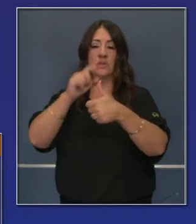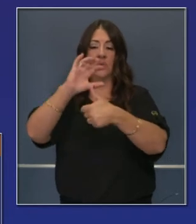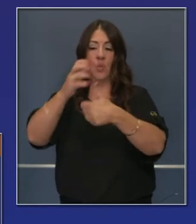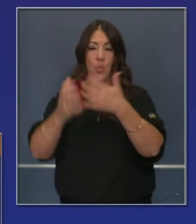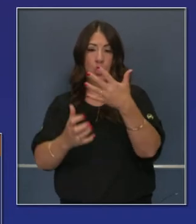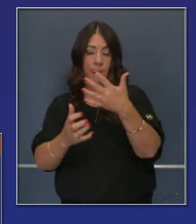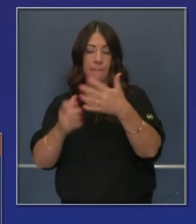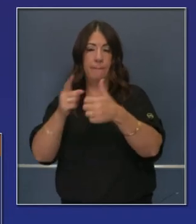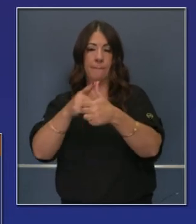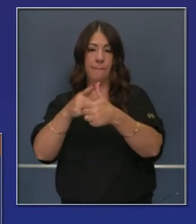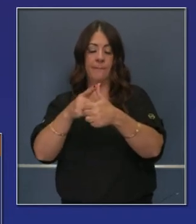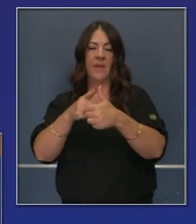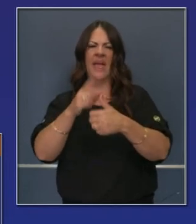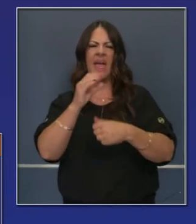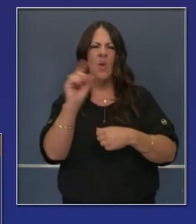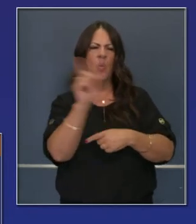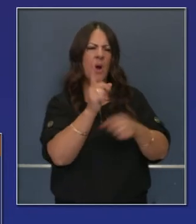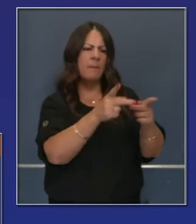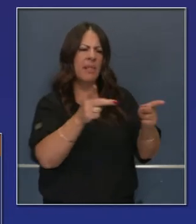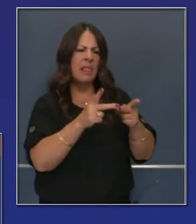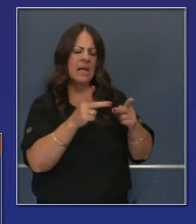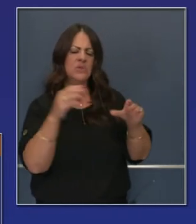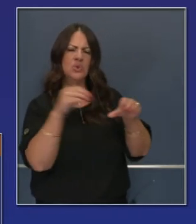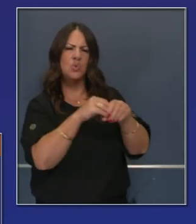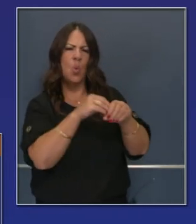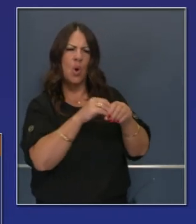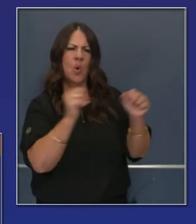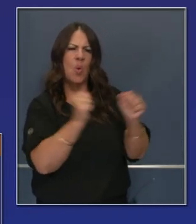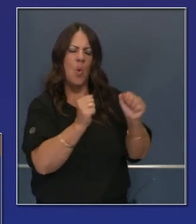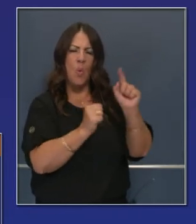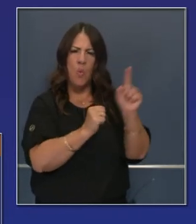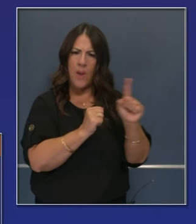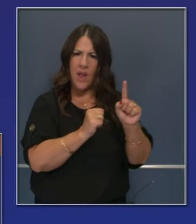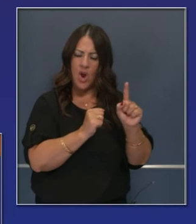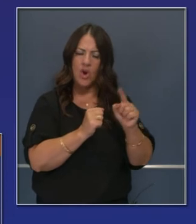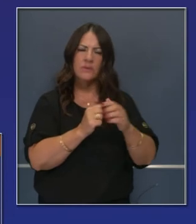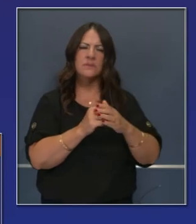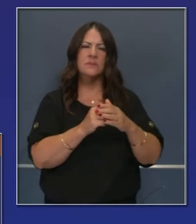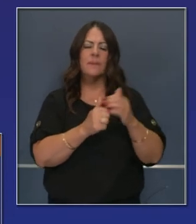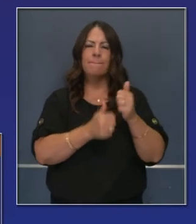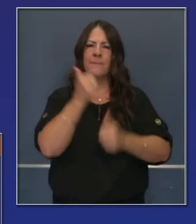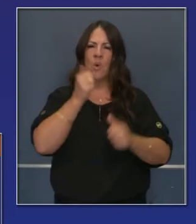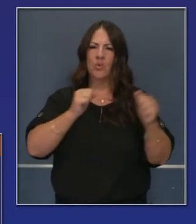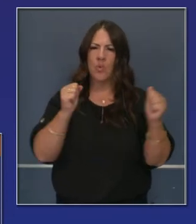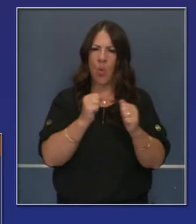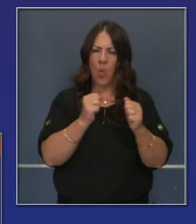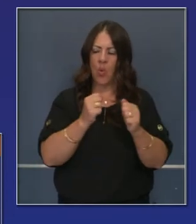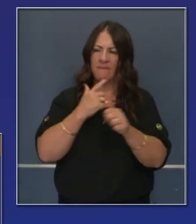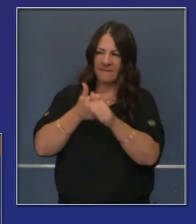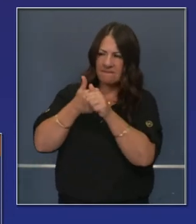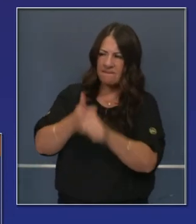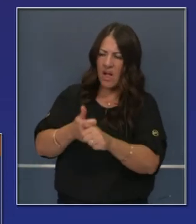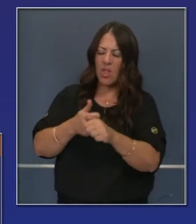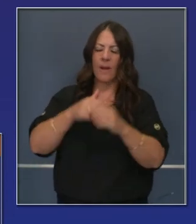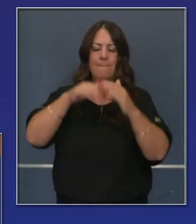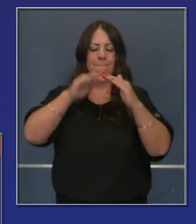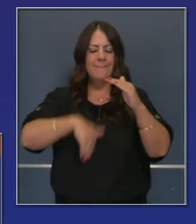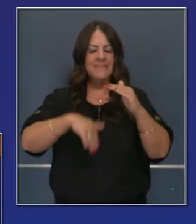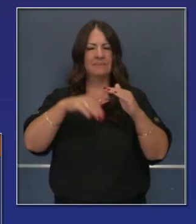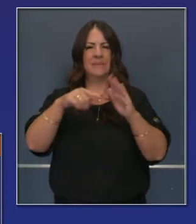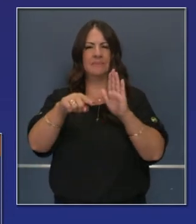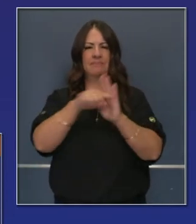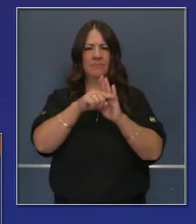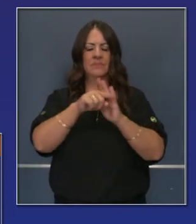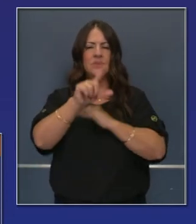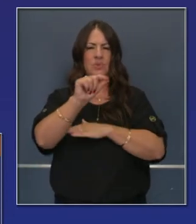vacunas específicas. Esta es la vacuna A, el almacenamiento ultrafrío, y está la vitamina, la vacuna